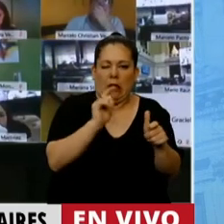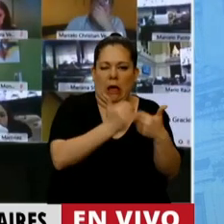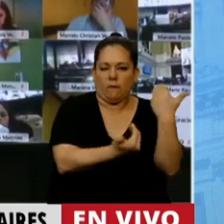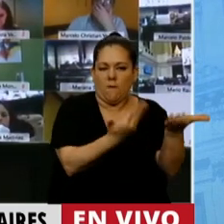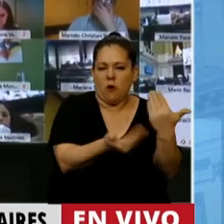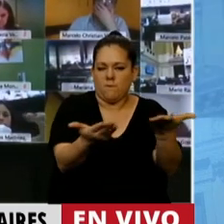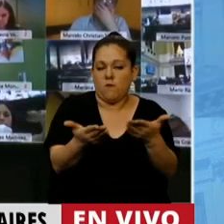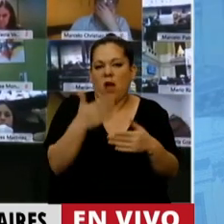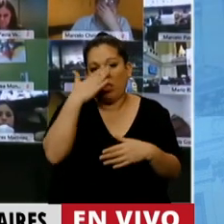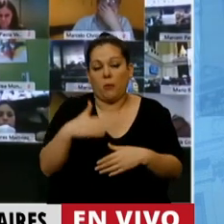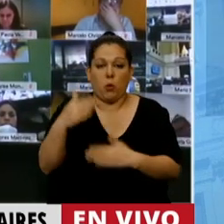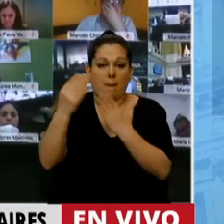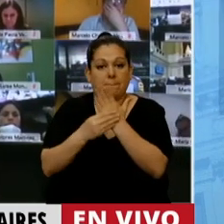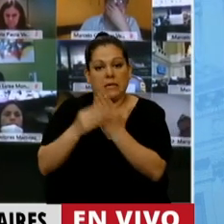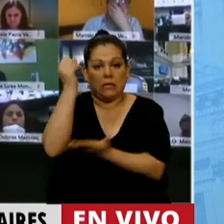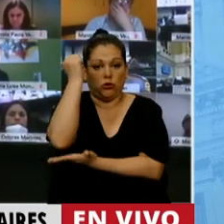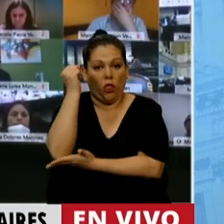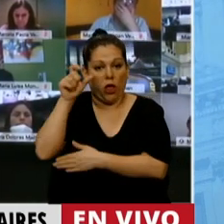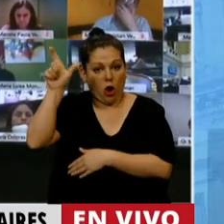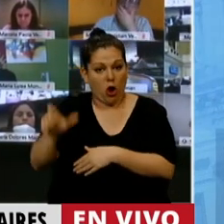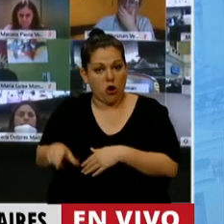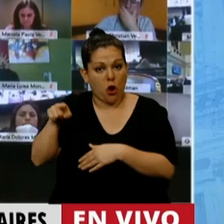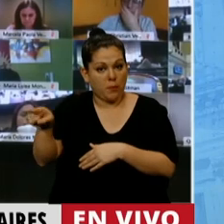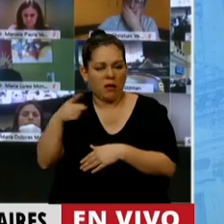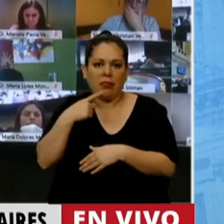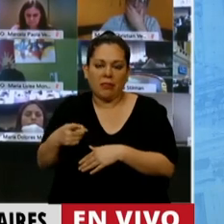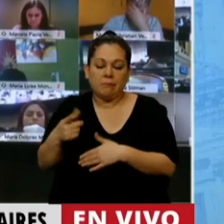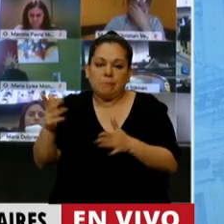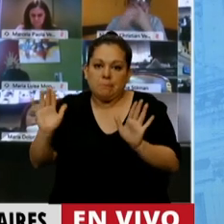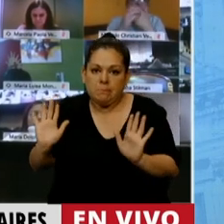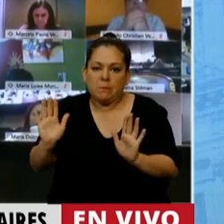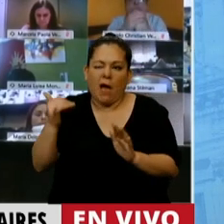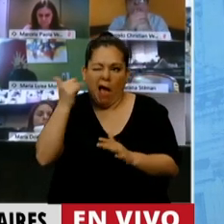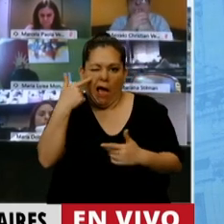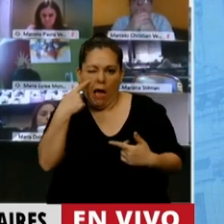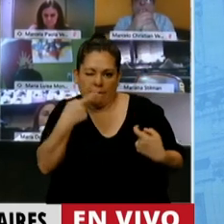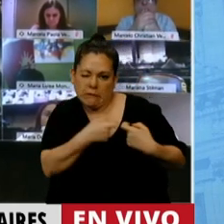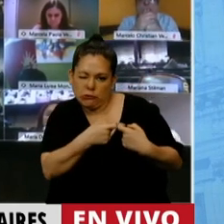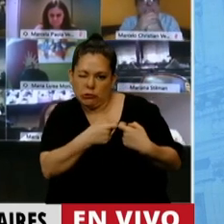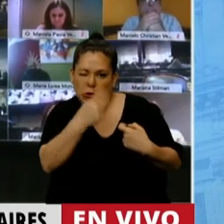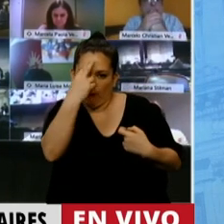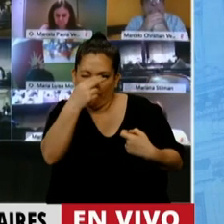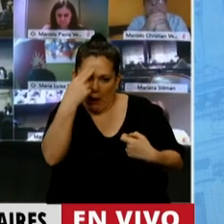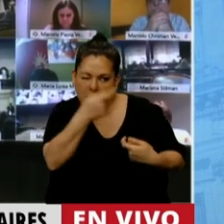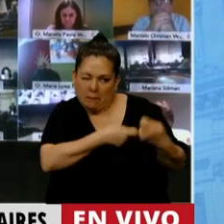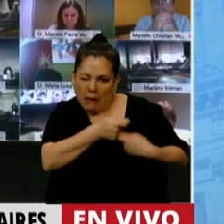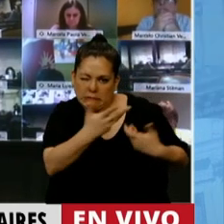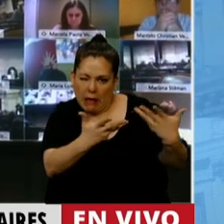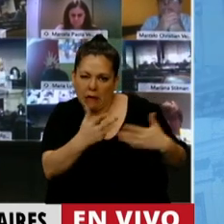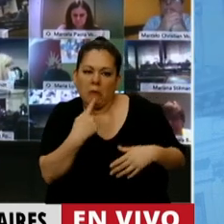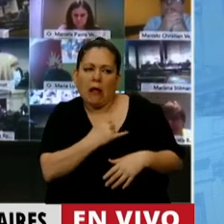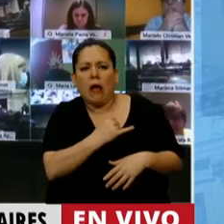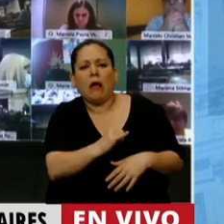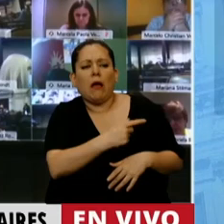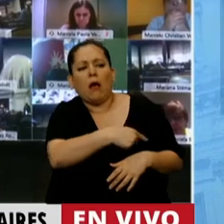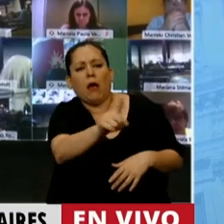después tenemos al Ministro de Economía que no sabemos si tiene algo con la industria farmacéutica o qué, porque nos quiere mandar a calmarnos a todos. Dice, vamos